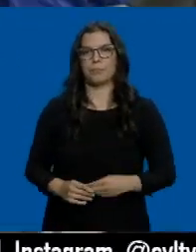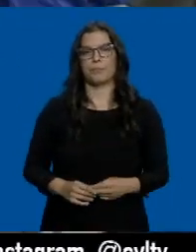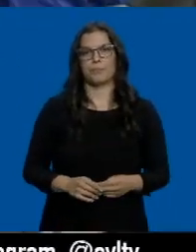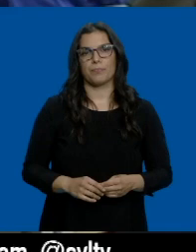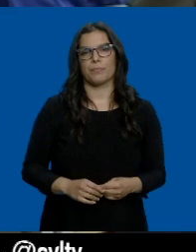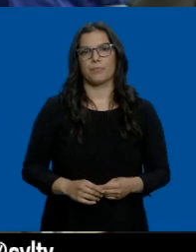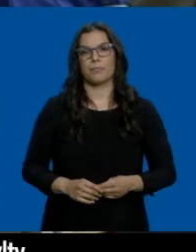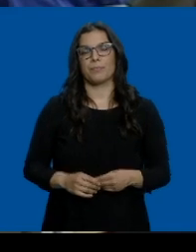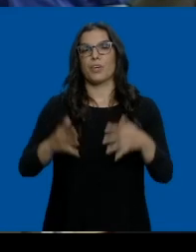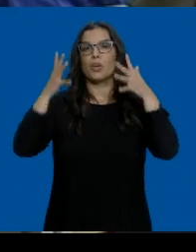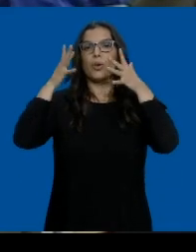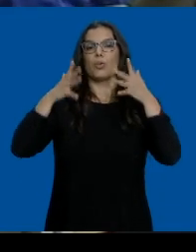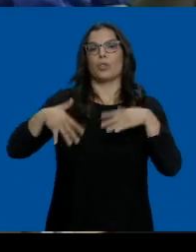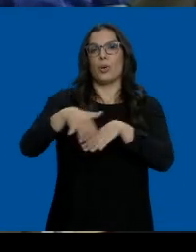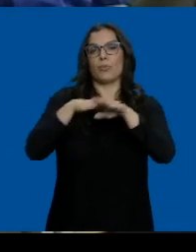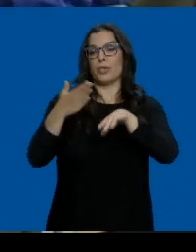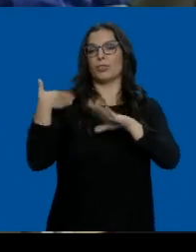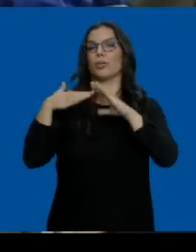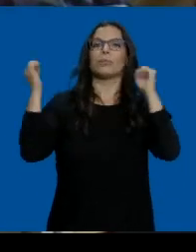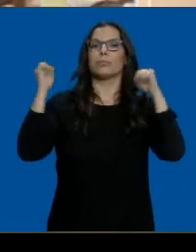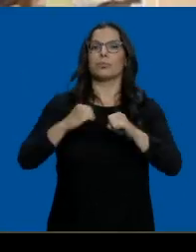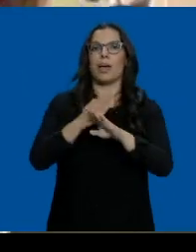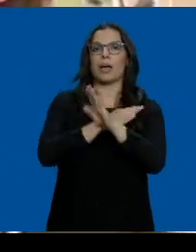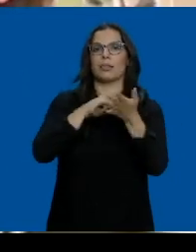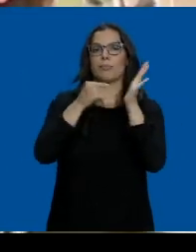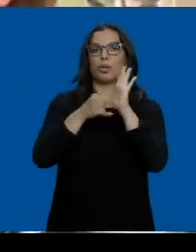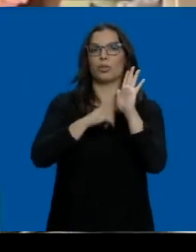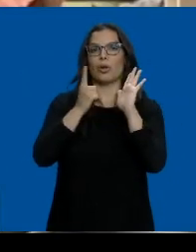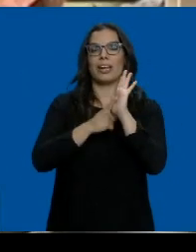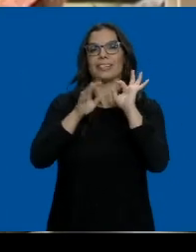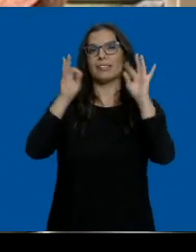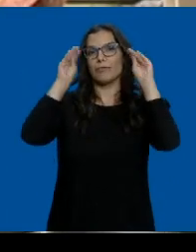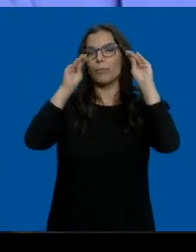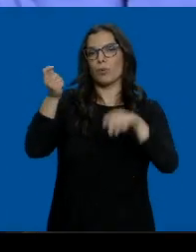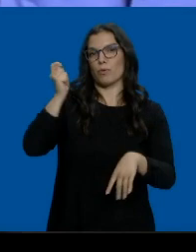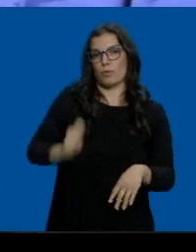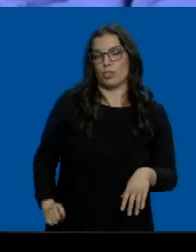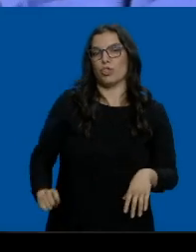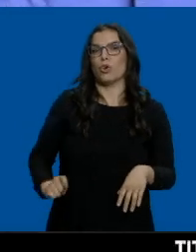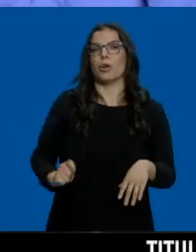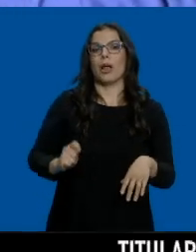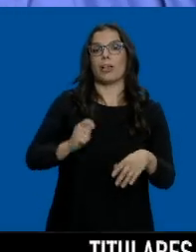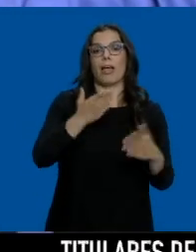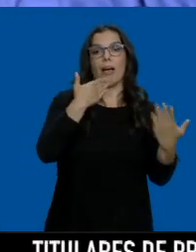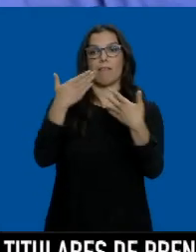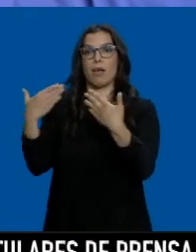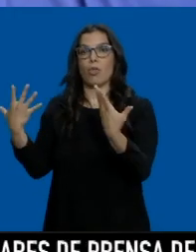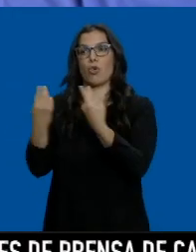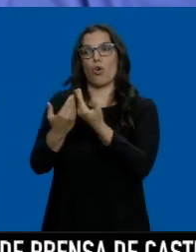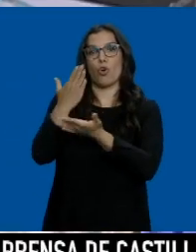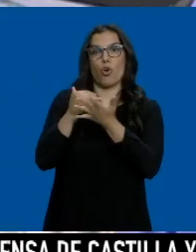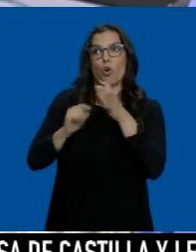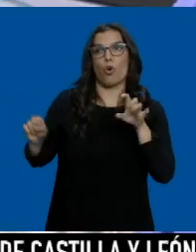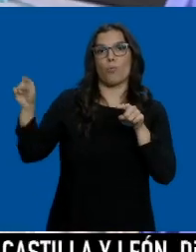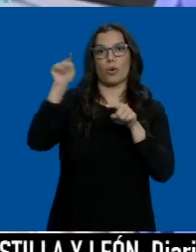El Consejo de Ministros ha aprobado el anteproyecto de ley de formación profesional que aún no ha abordado con las comunidades